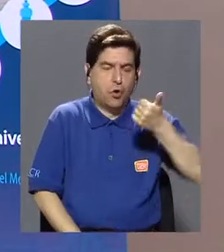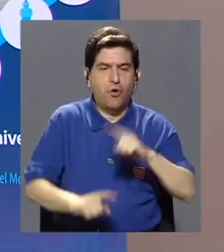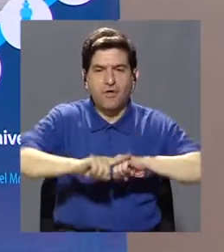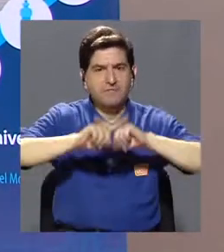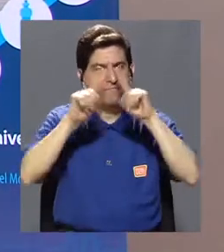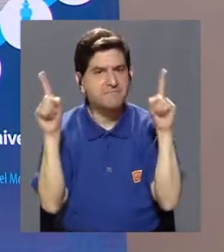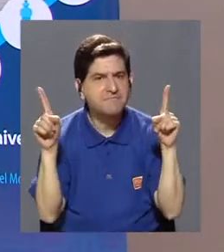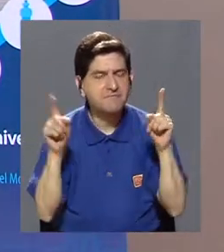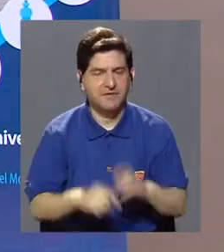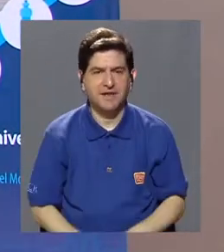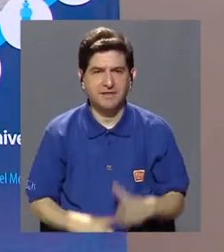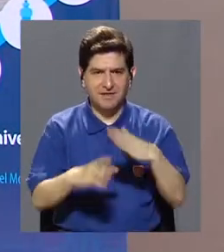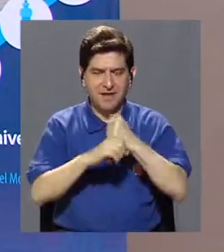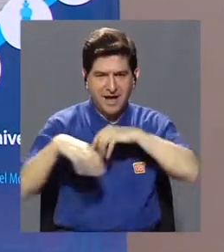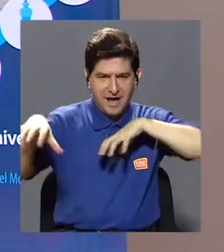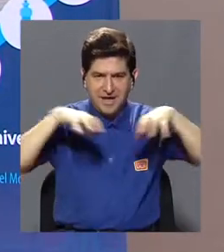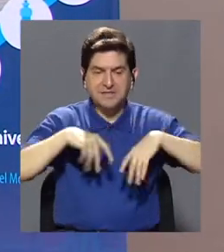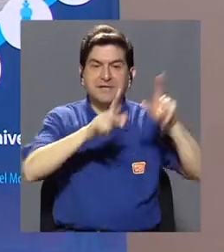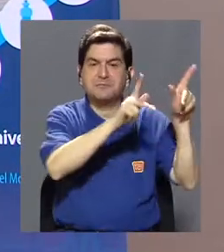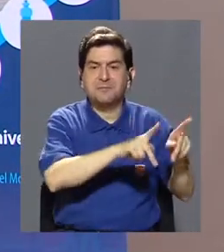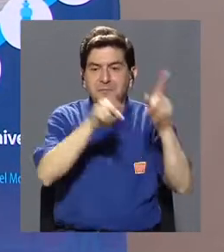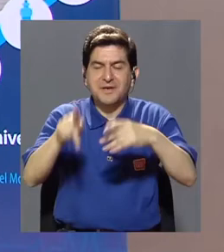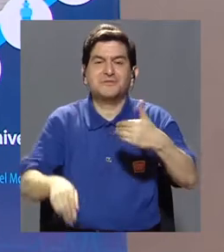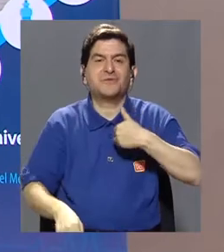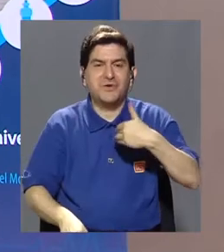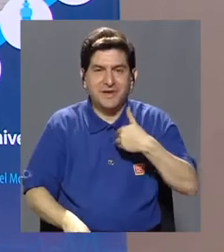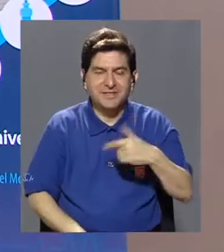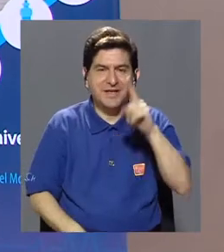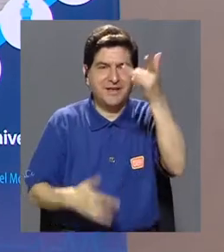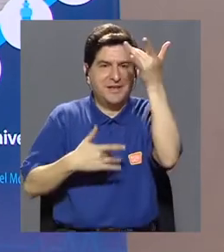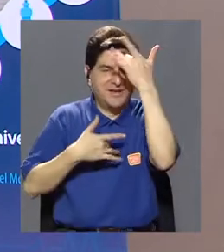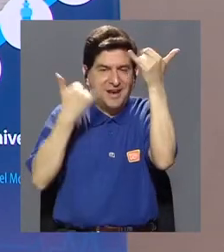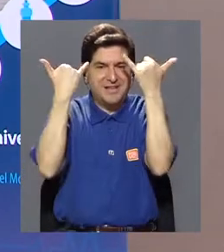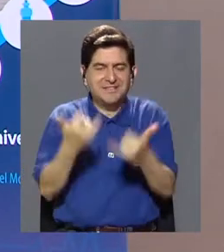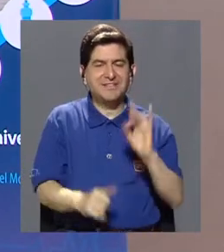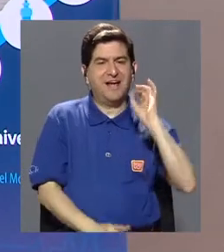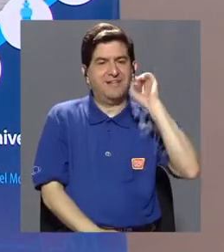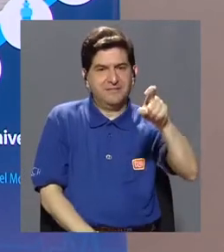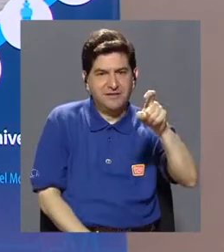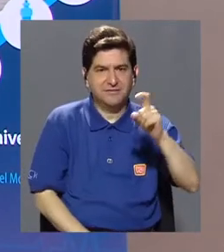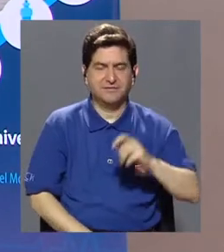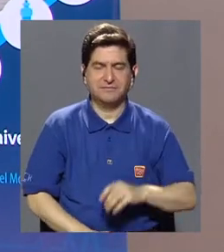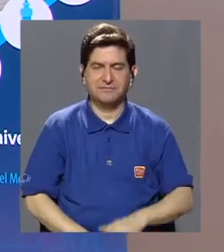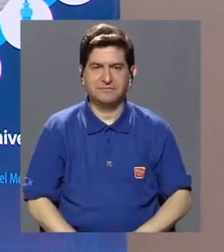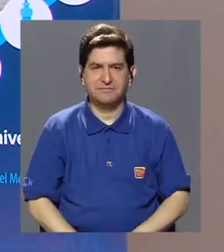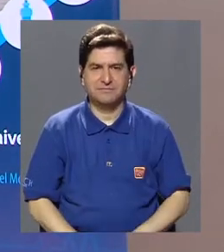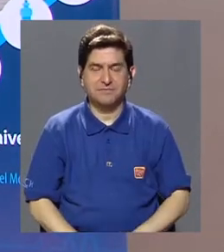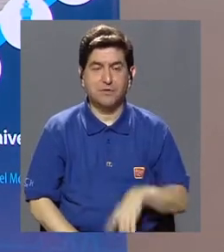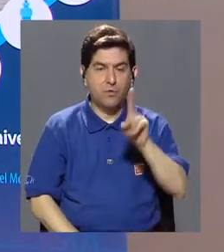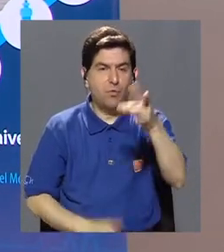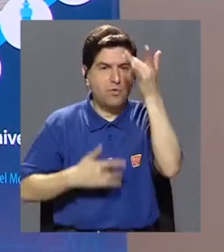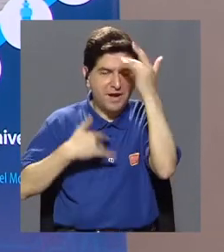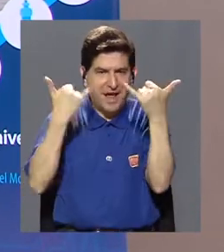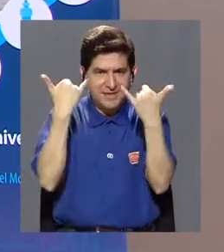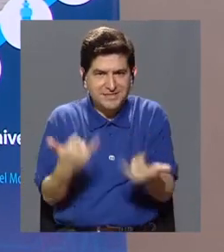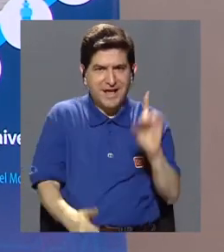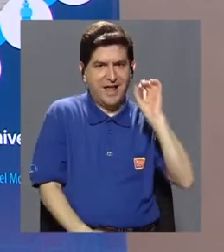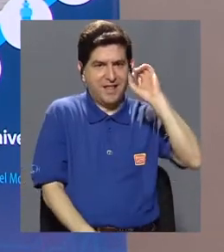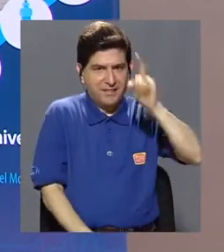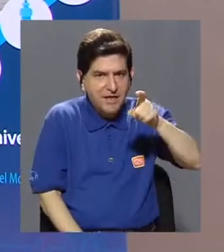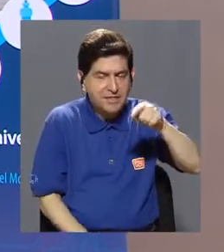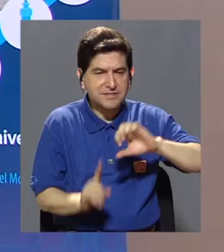Y otra cosa es hacer ejercicio a aquellas personas que tienen una patología ya diagnosticada. Cuando hay una patología ya